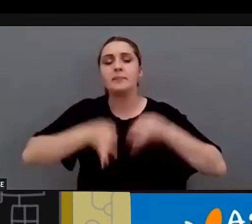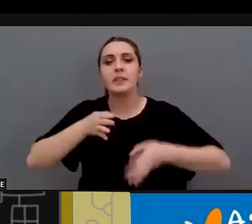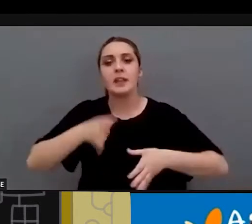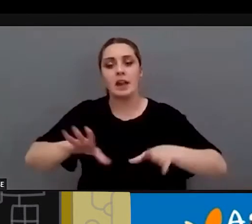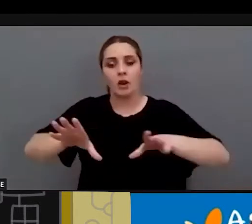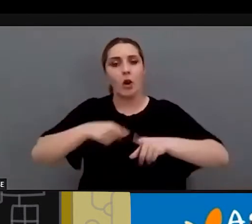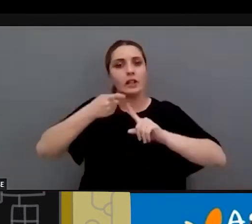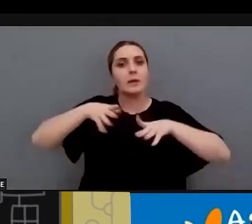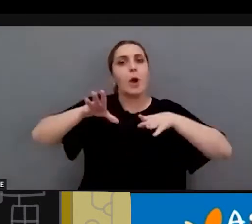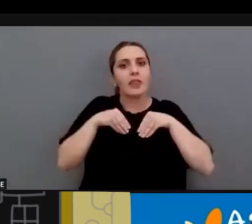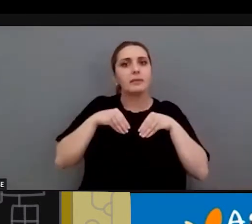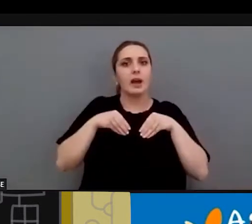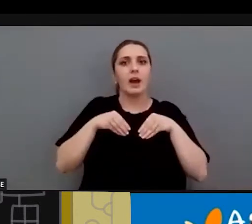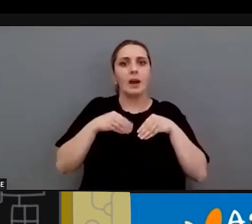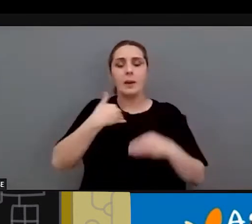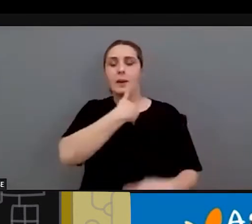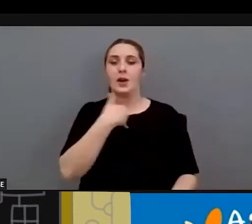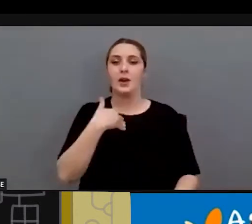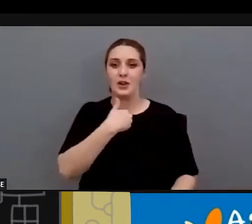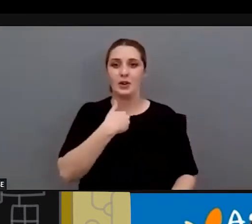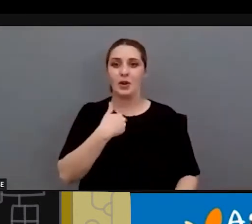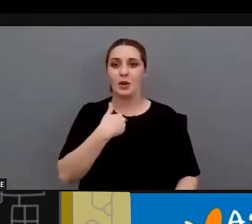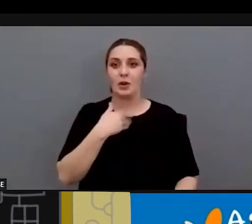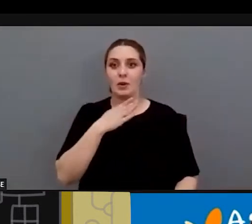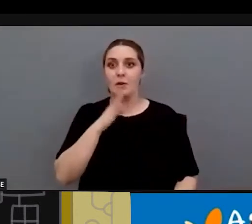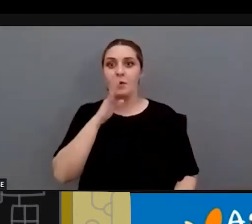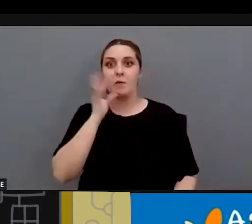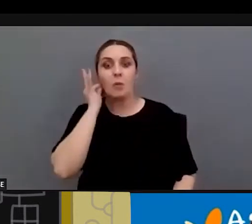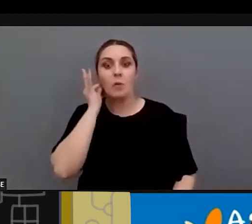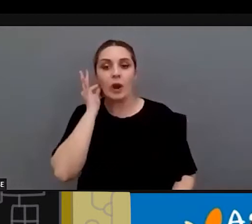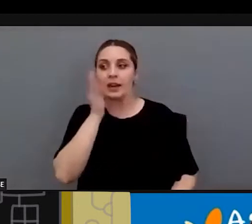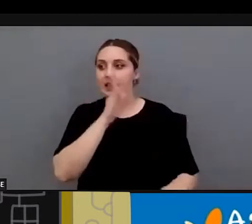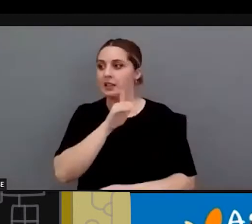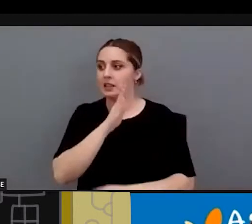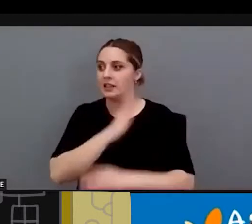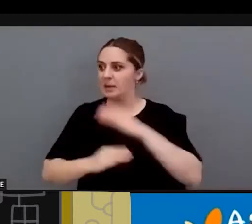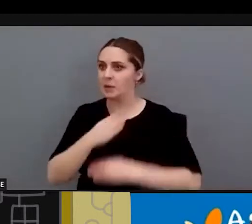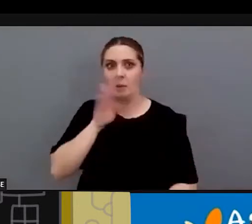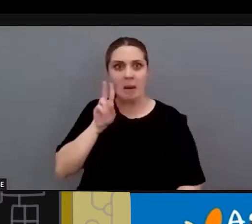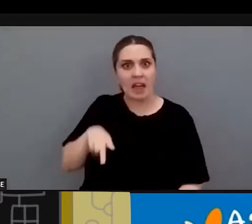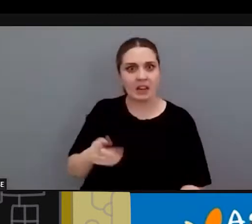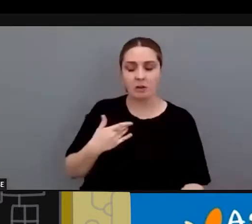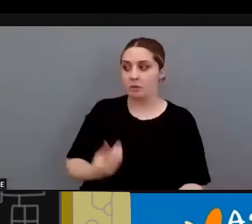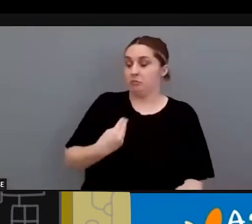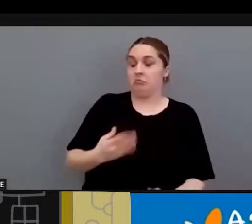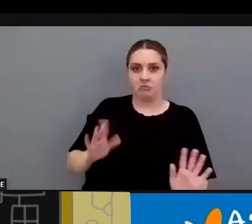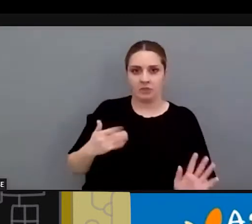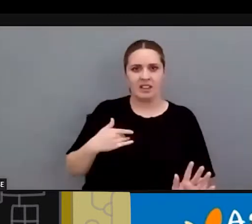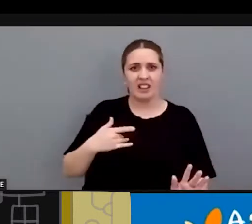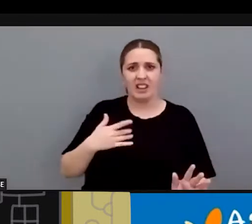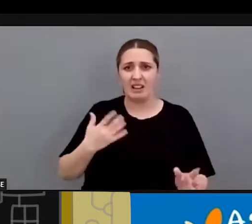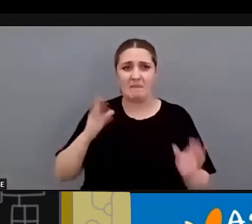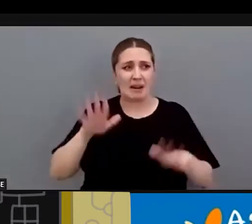muchas veces el papel de las mujeres con discapacidad como madres, el rol de madres de las mujeres con discapacidad. Absolutamente